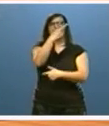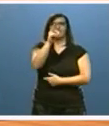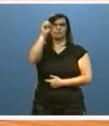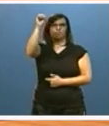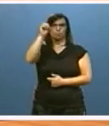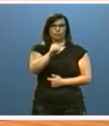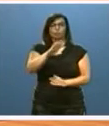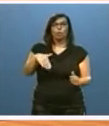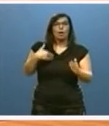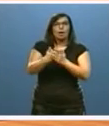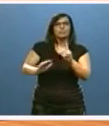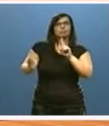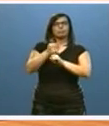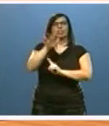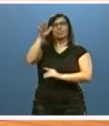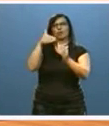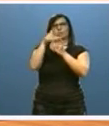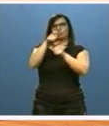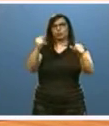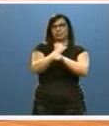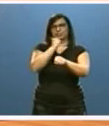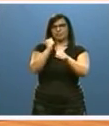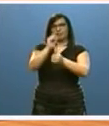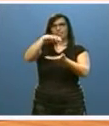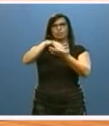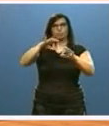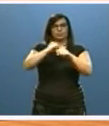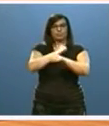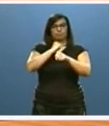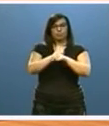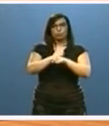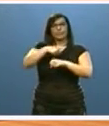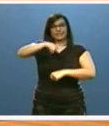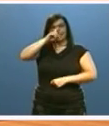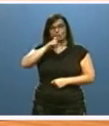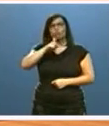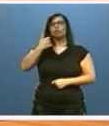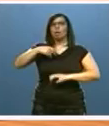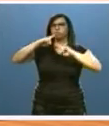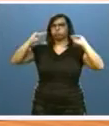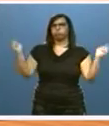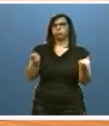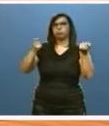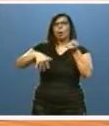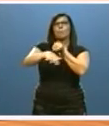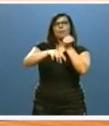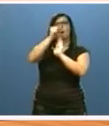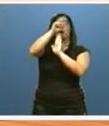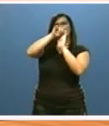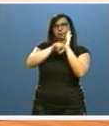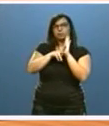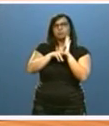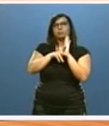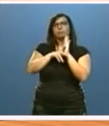hasta alcanzar los 5.000 trabajadores. En 2016 hemos publicado ya las bases reguladoras que permitirán